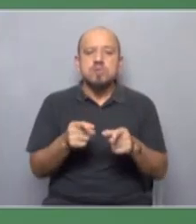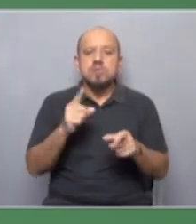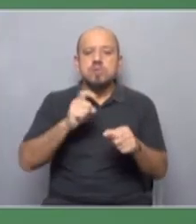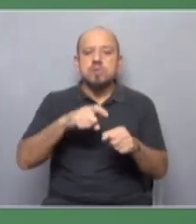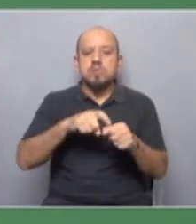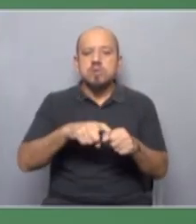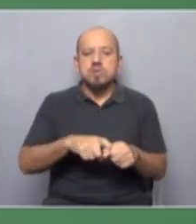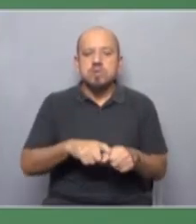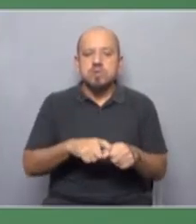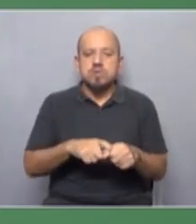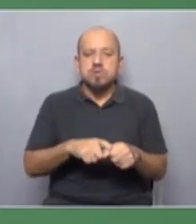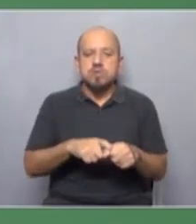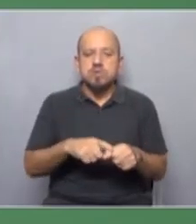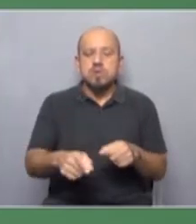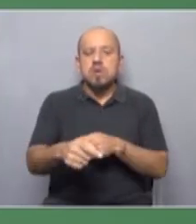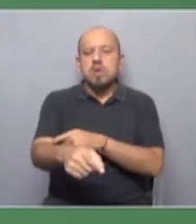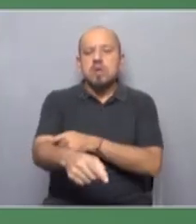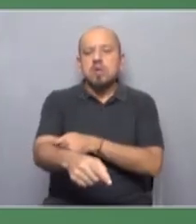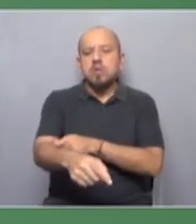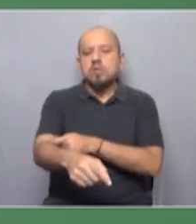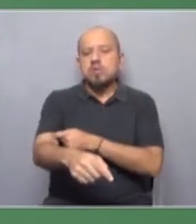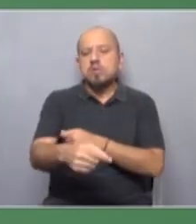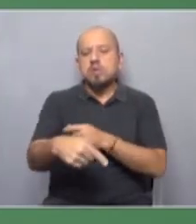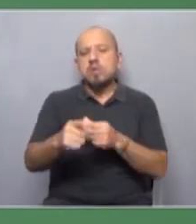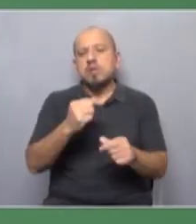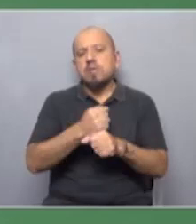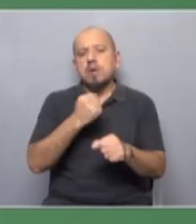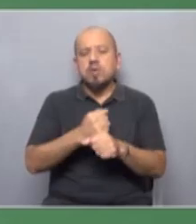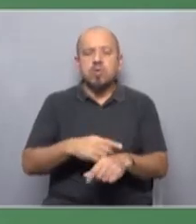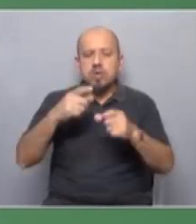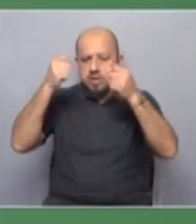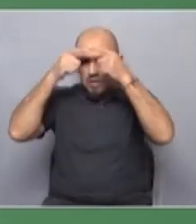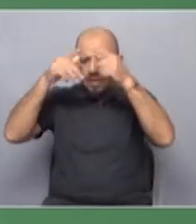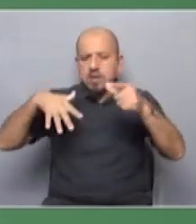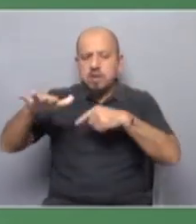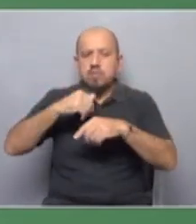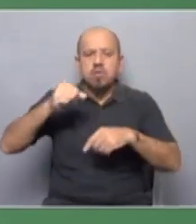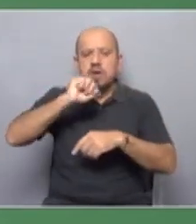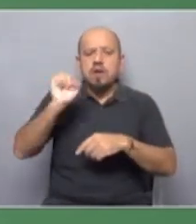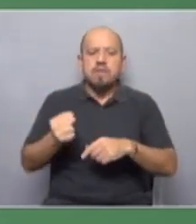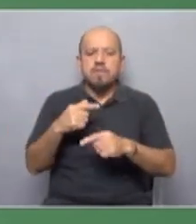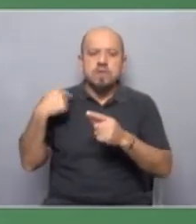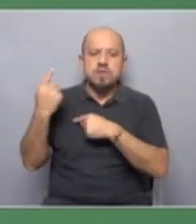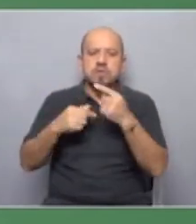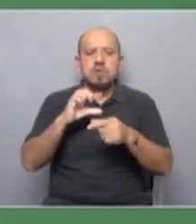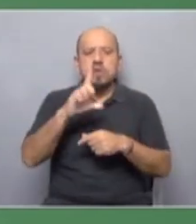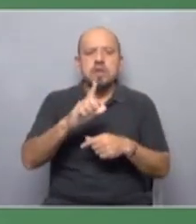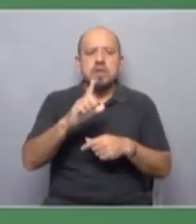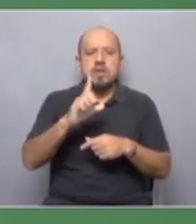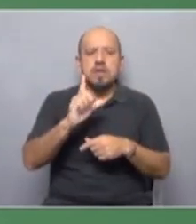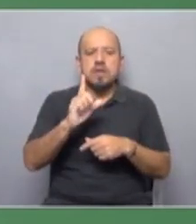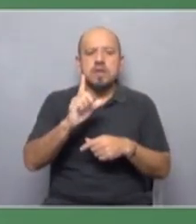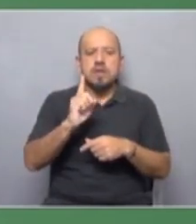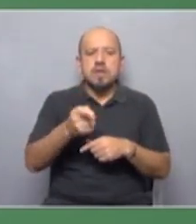sindicalismo que los trabajadores y trabajadoras campesinos campesinas afrodescendientes los LGBTIQ+,